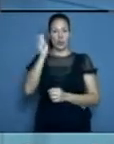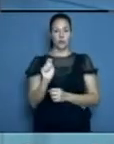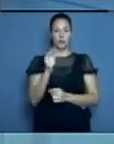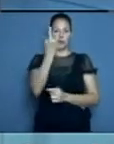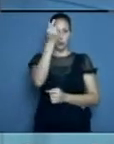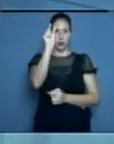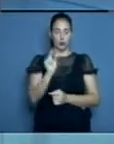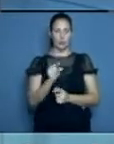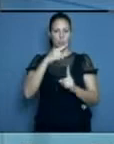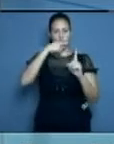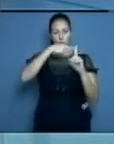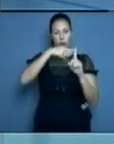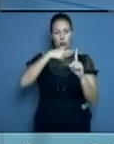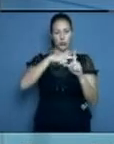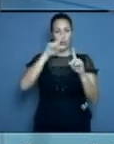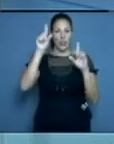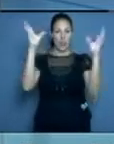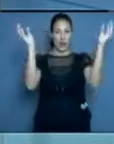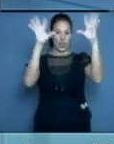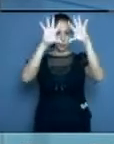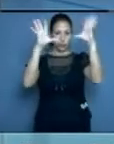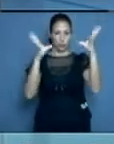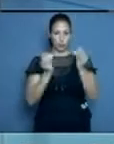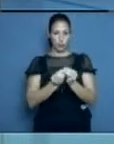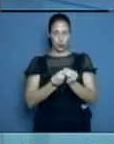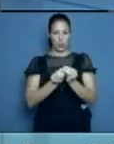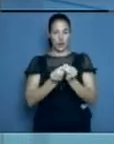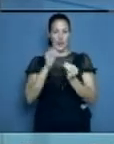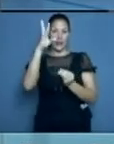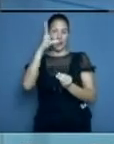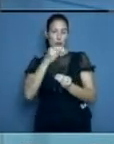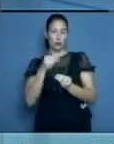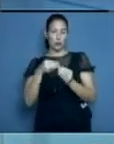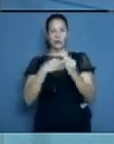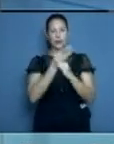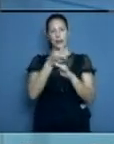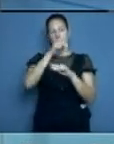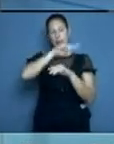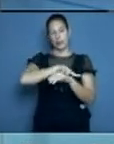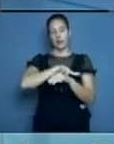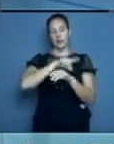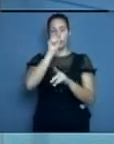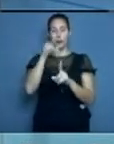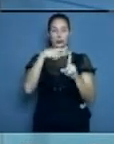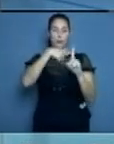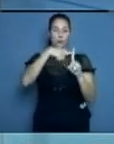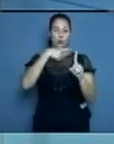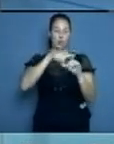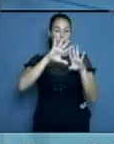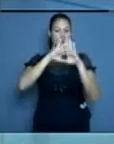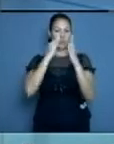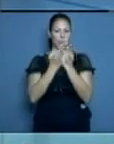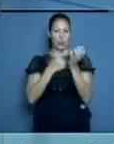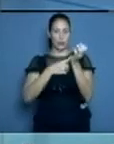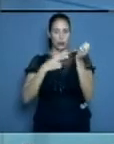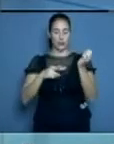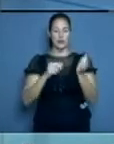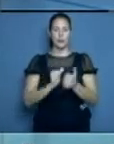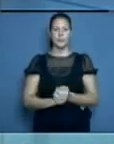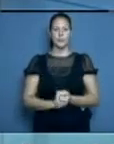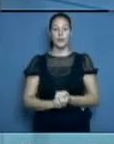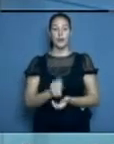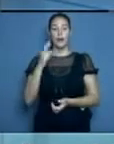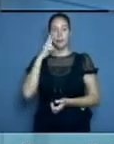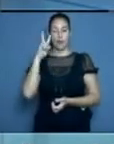diagnosticado. Reitero, este es el reporte al cierre del día de ayer de los diagnosticados. Vamos a ver la siguiente imagen, que nos muestra